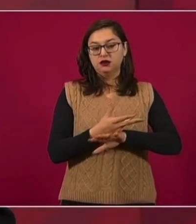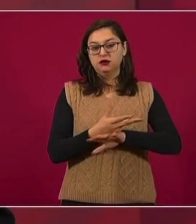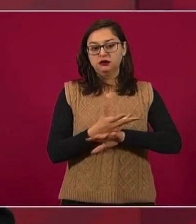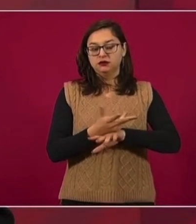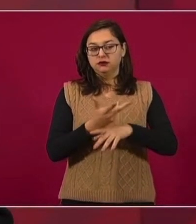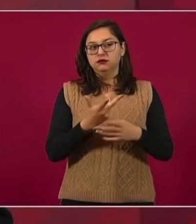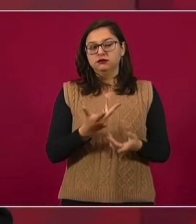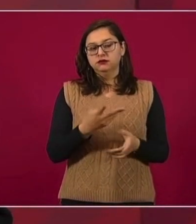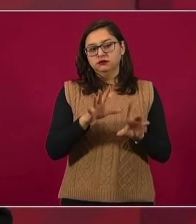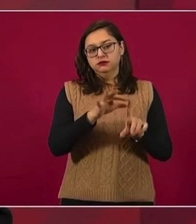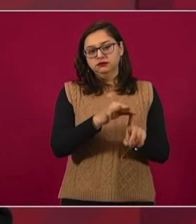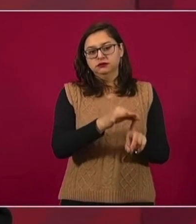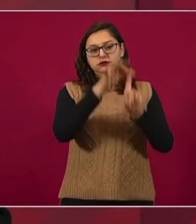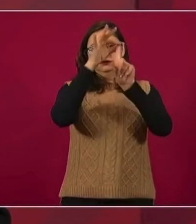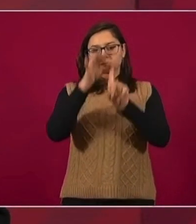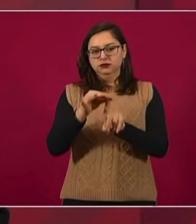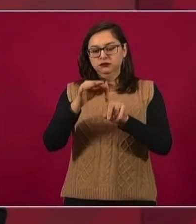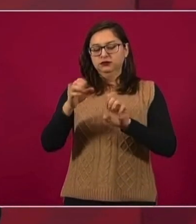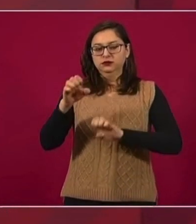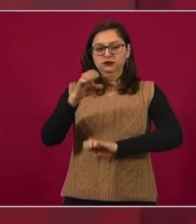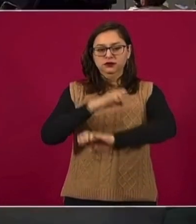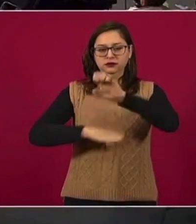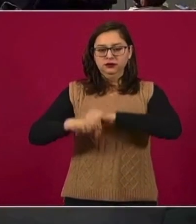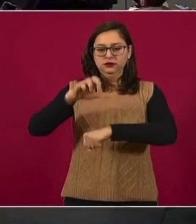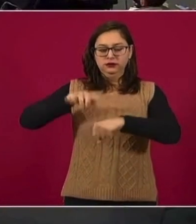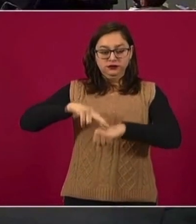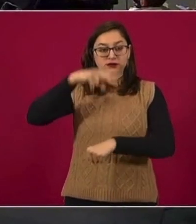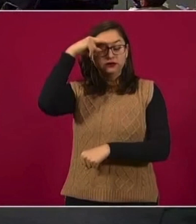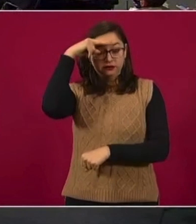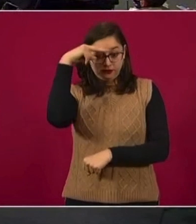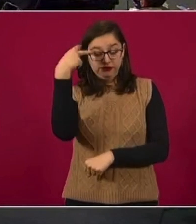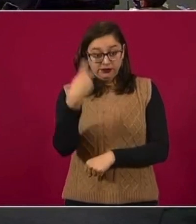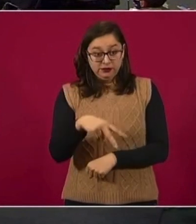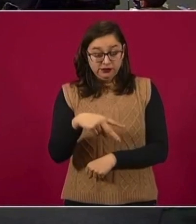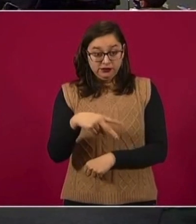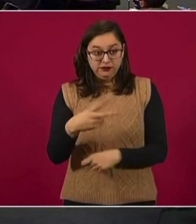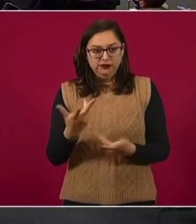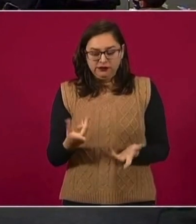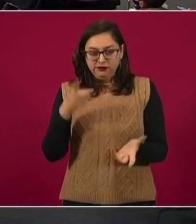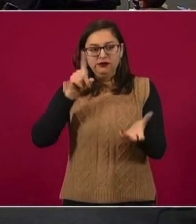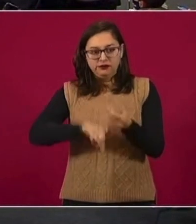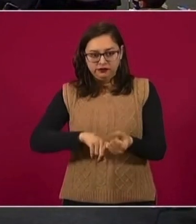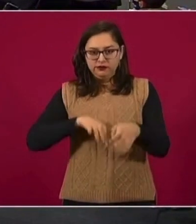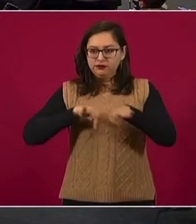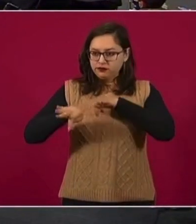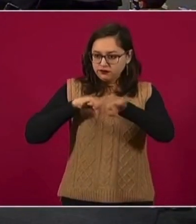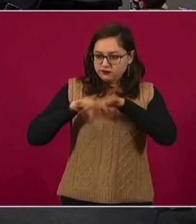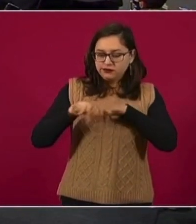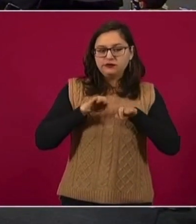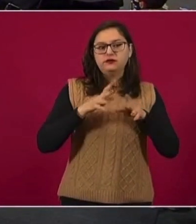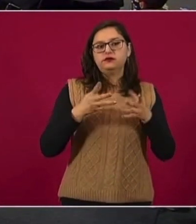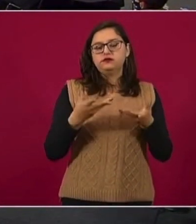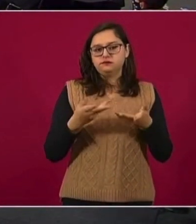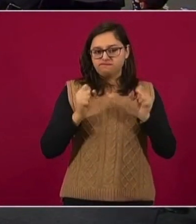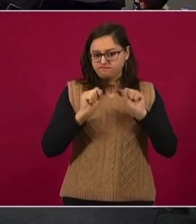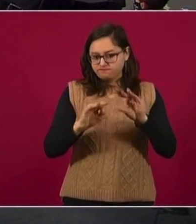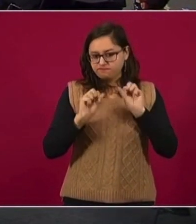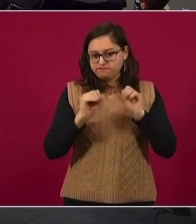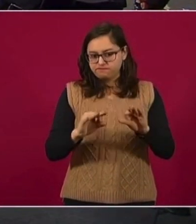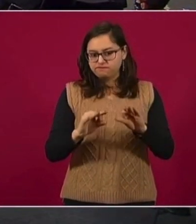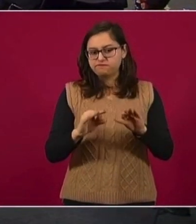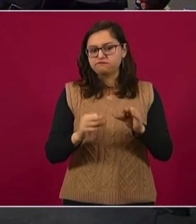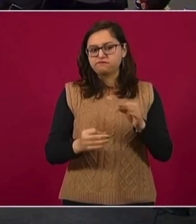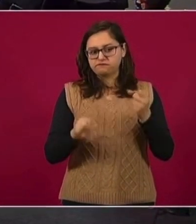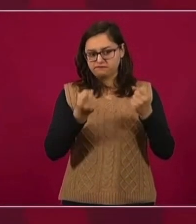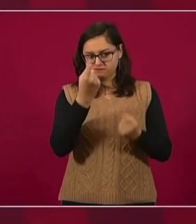haya gente respetuosa de la soberanía de nuestro país y